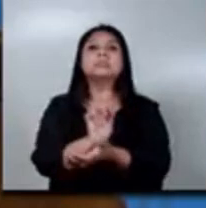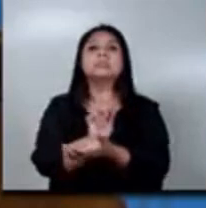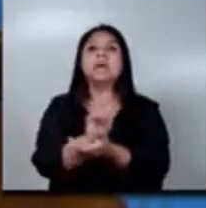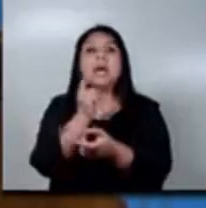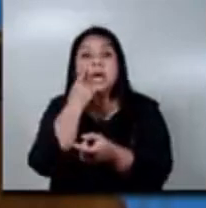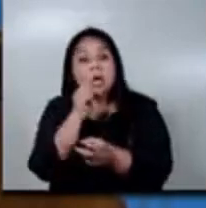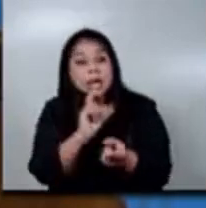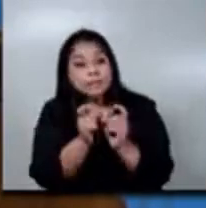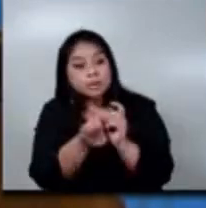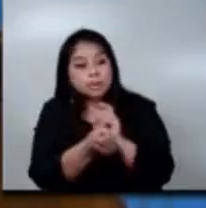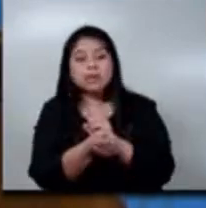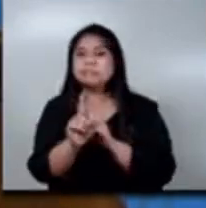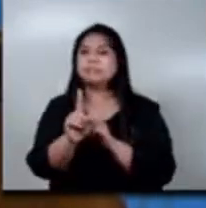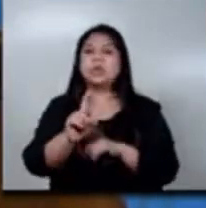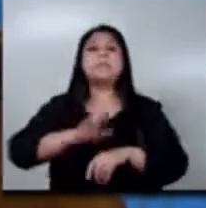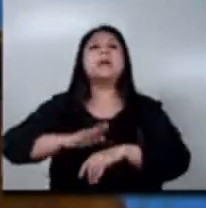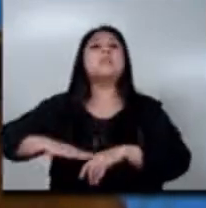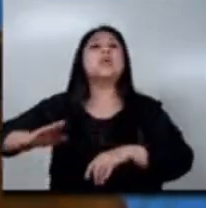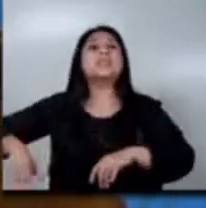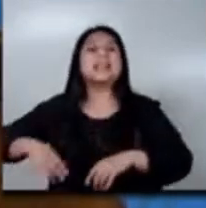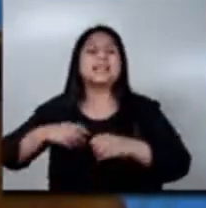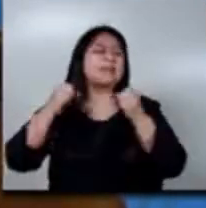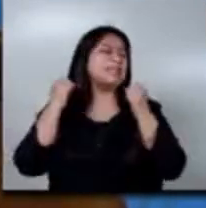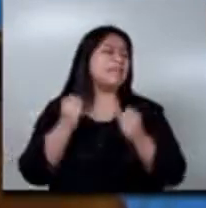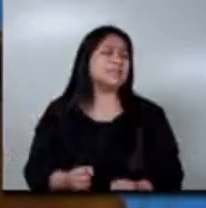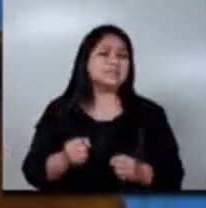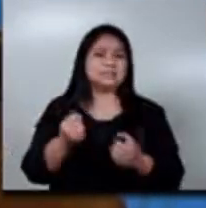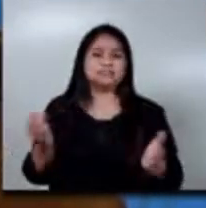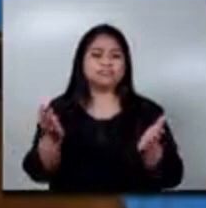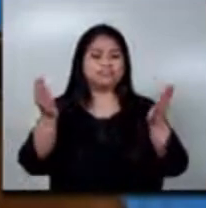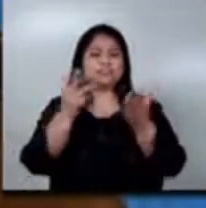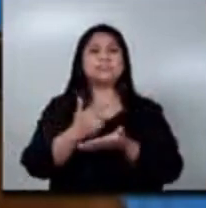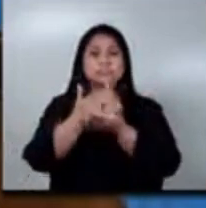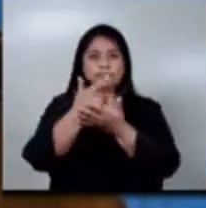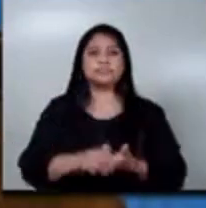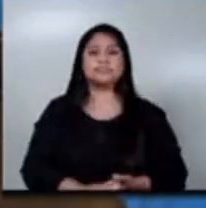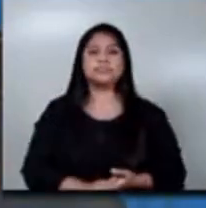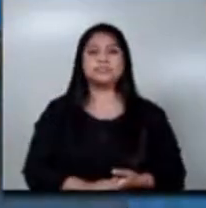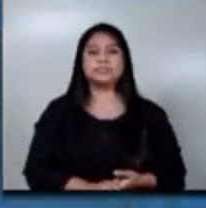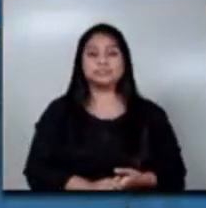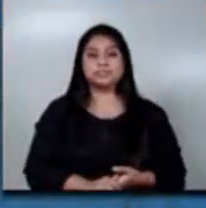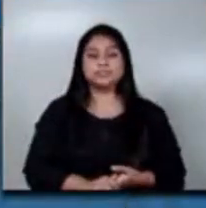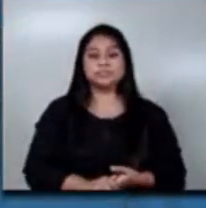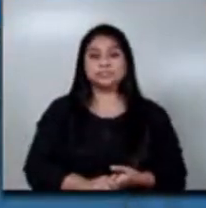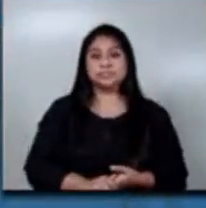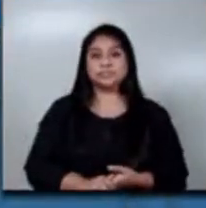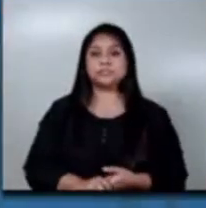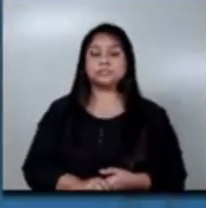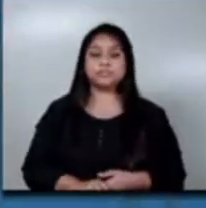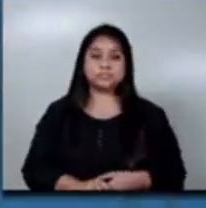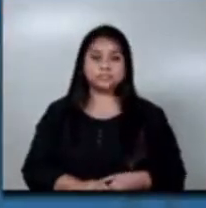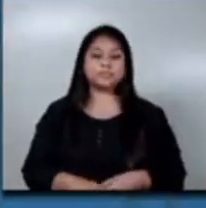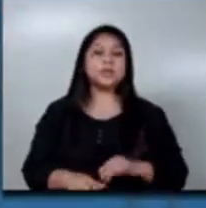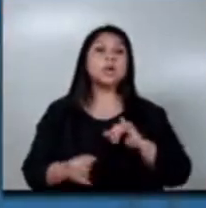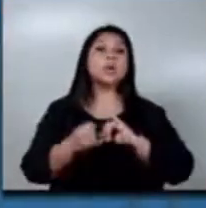porque les explicaba, entre más tarde llegan, más difícil es la recuperación. Muchísimas gracias. Tenemos la última intervención del